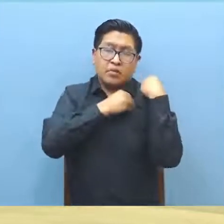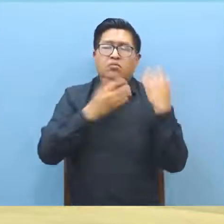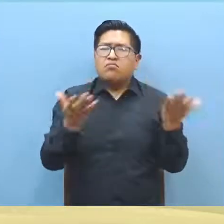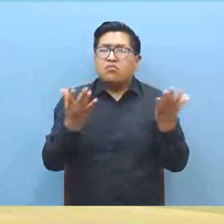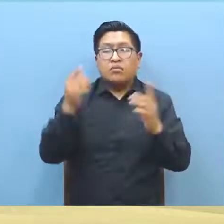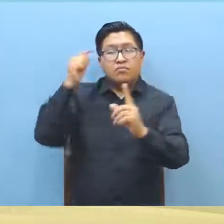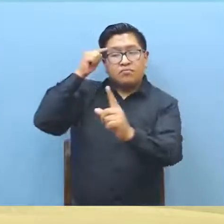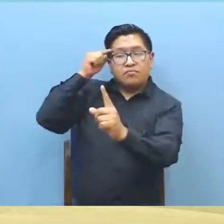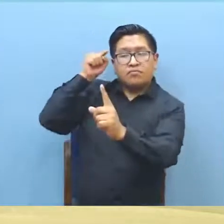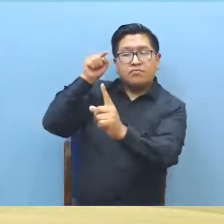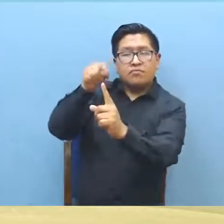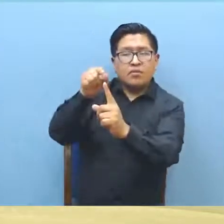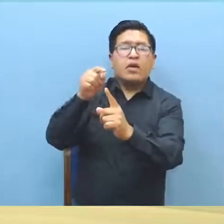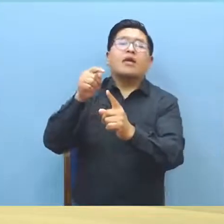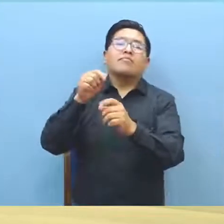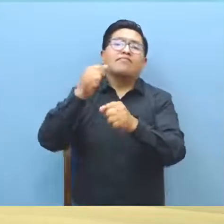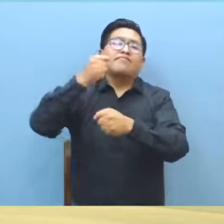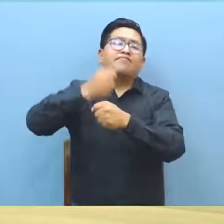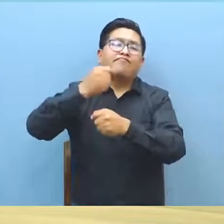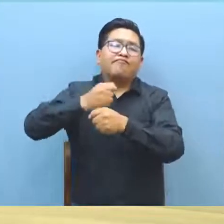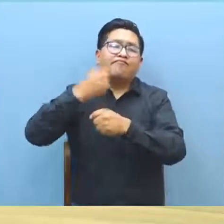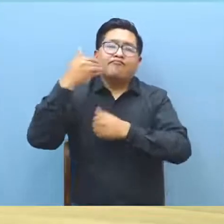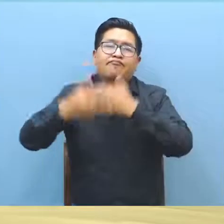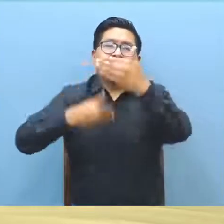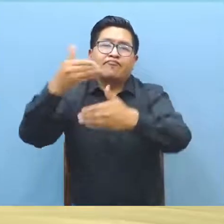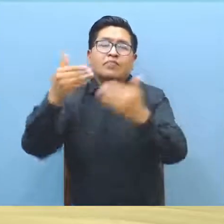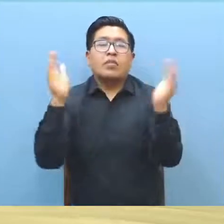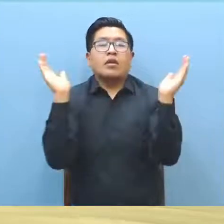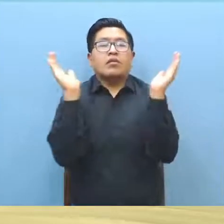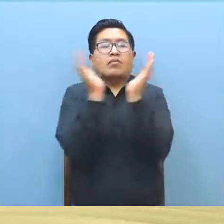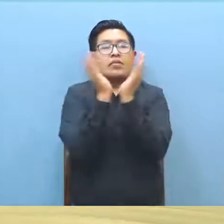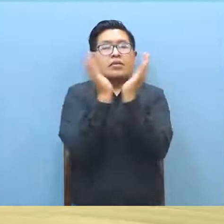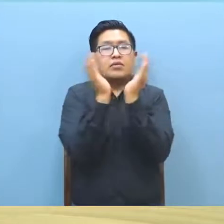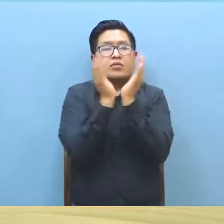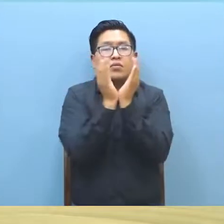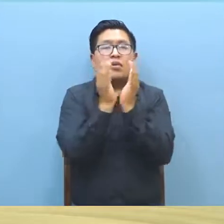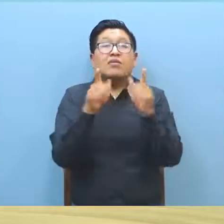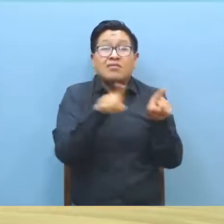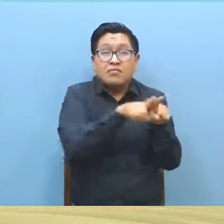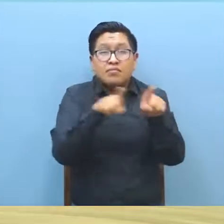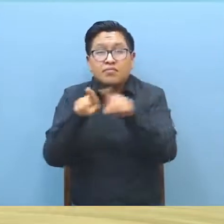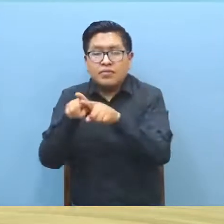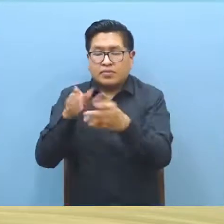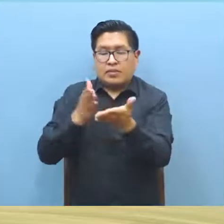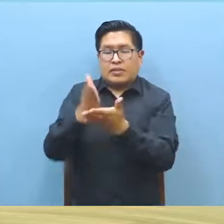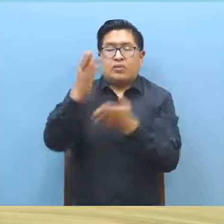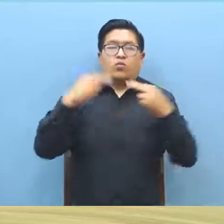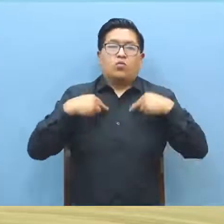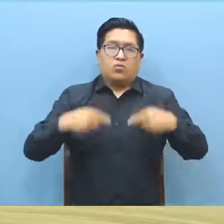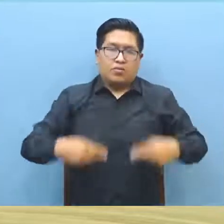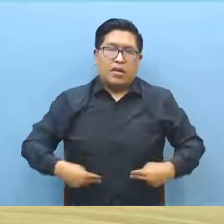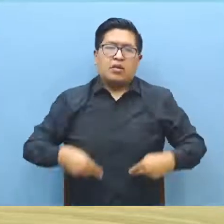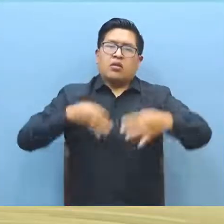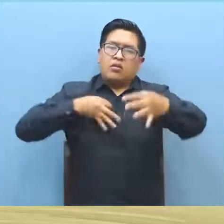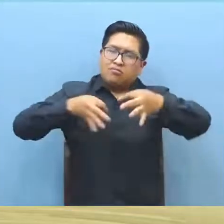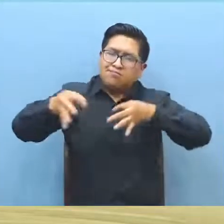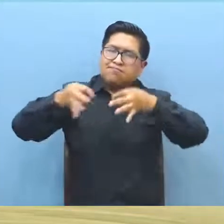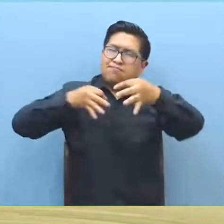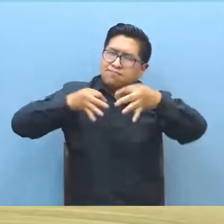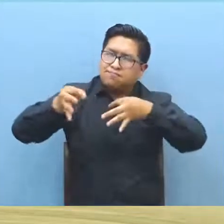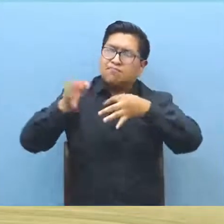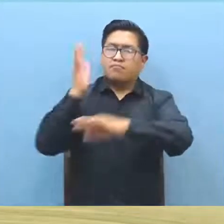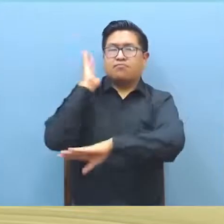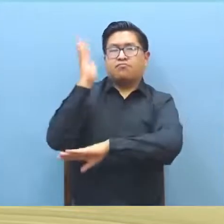donde abordamos el trabajo correspondiente de la Defensoría del Pueblo asimismo los derechos humanos. En ello también